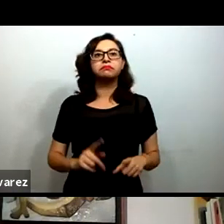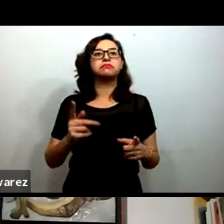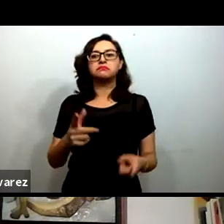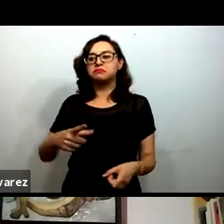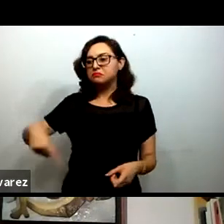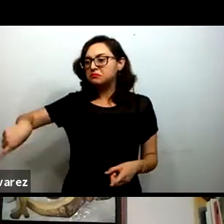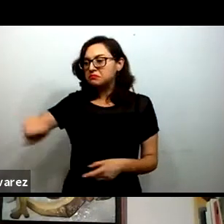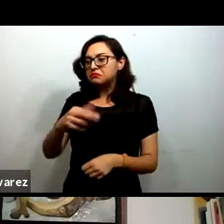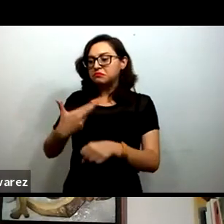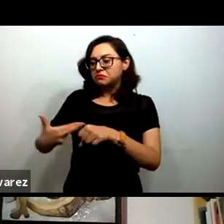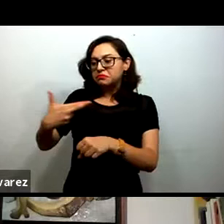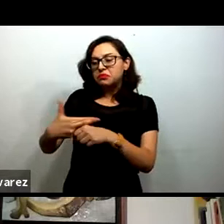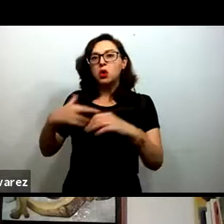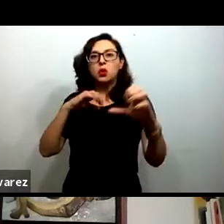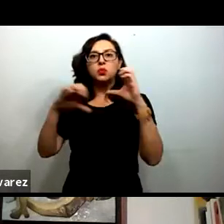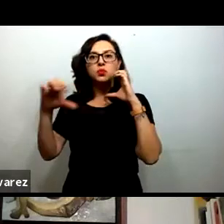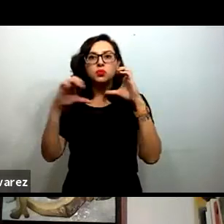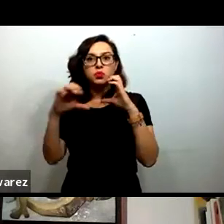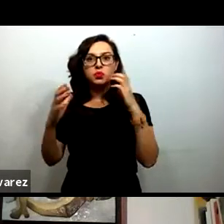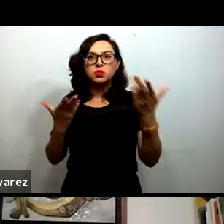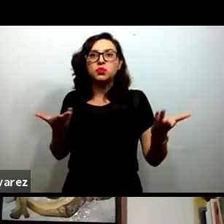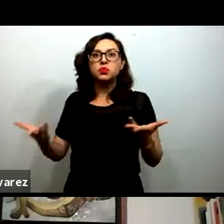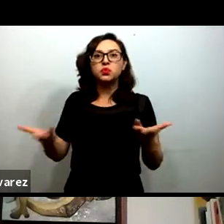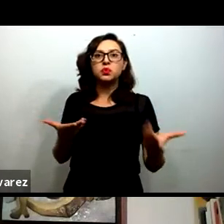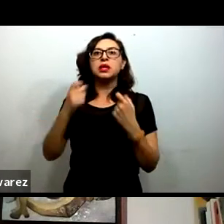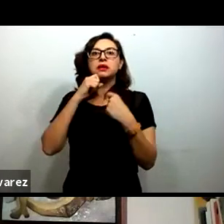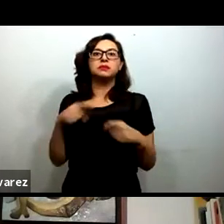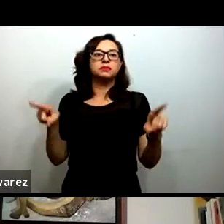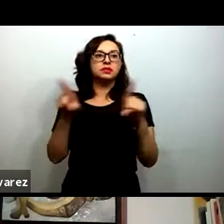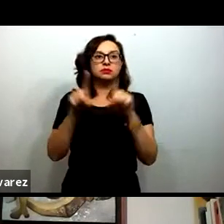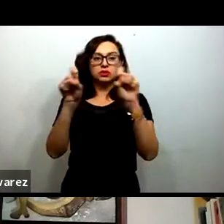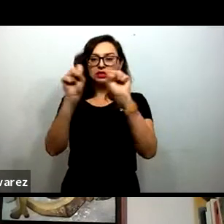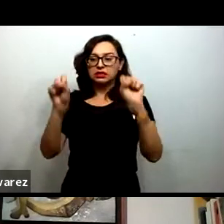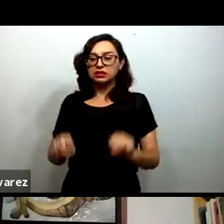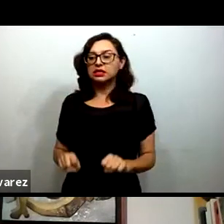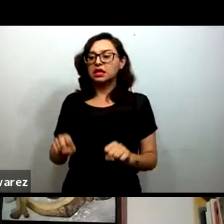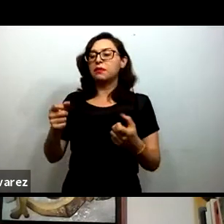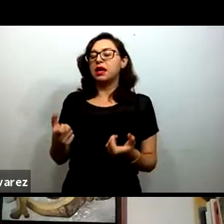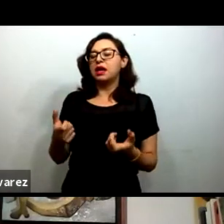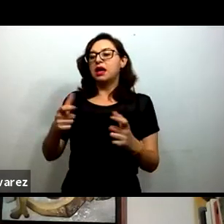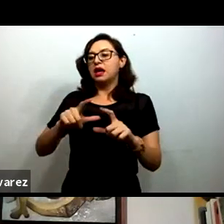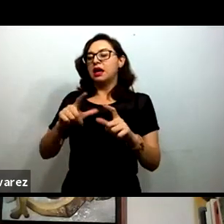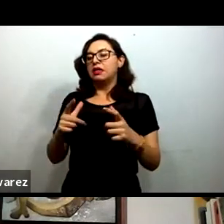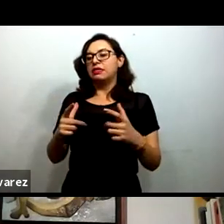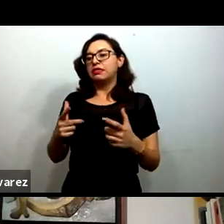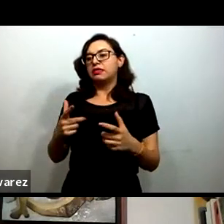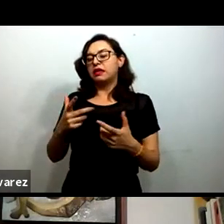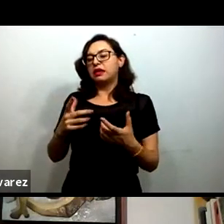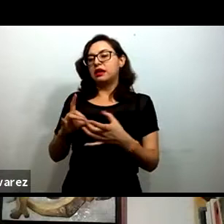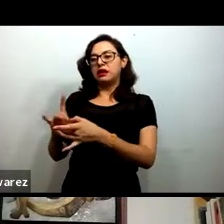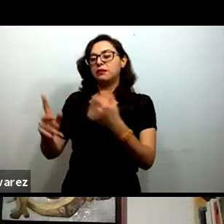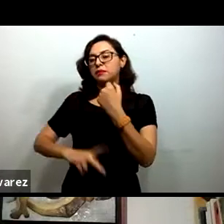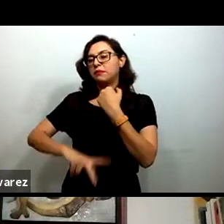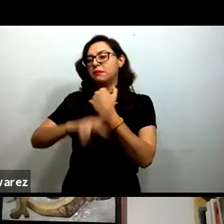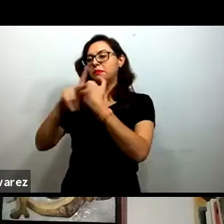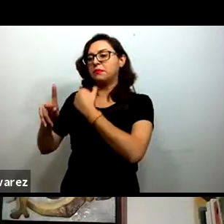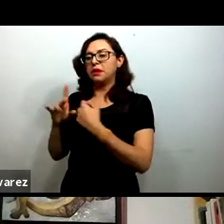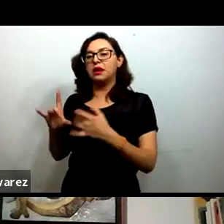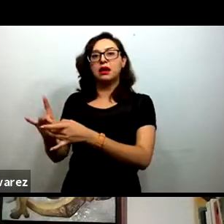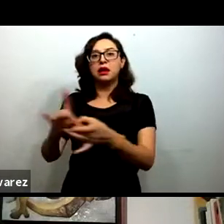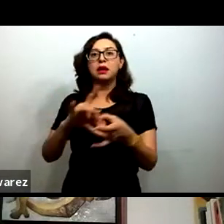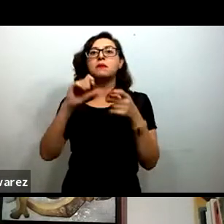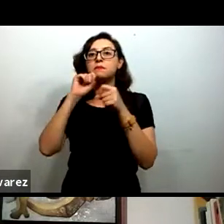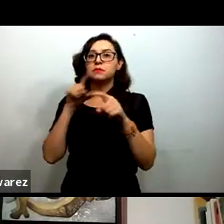bilaterales de cooperación y el Sistema de Naciones Unidas en América Latina y Caribe y se ha desempeñado como directora del programa del VIH